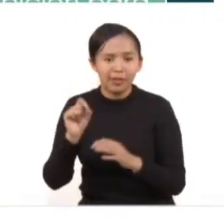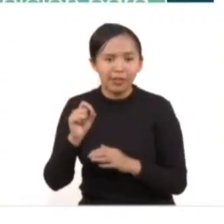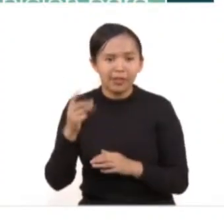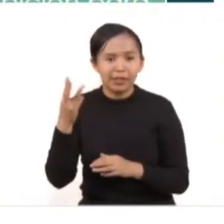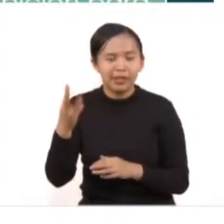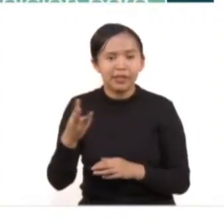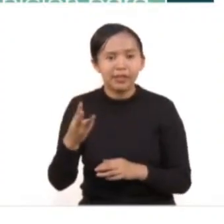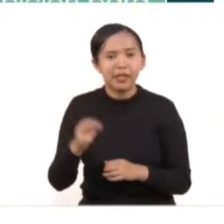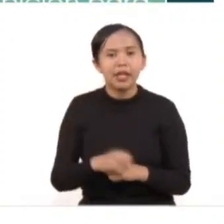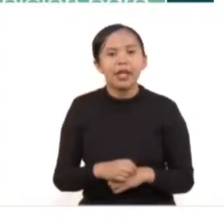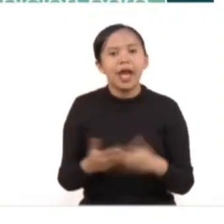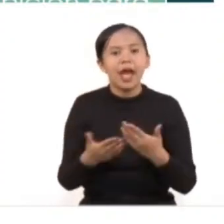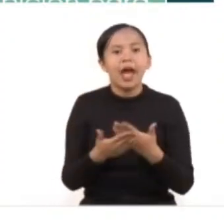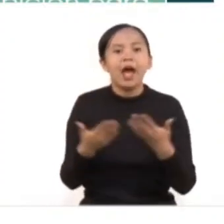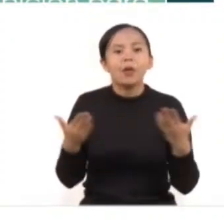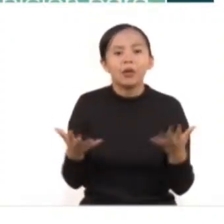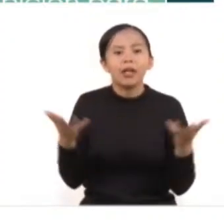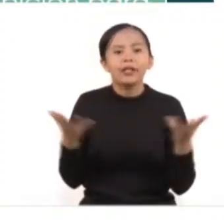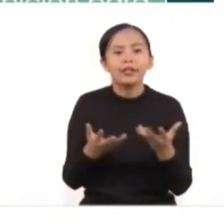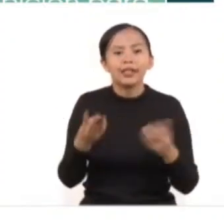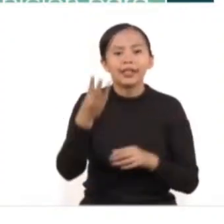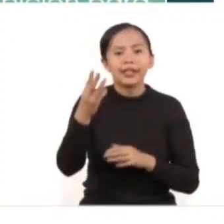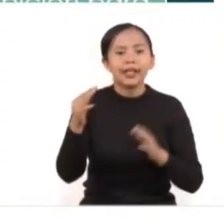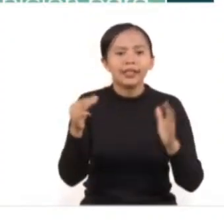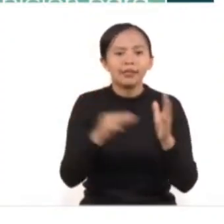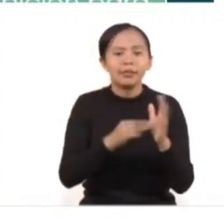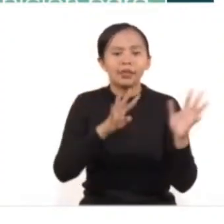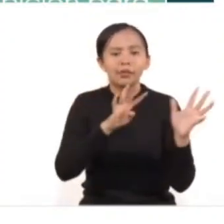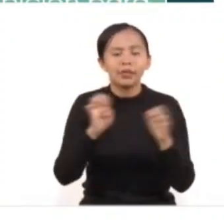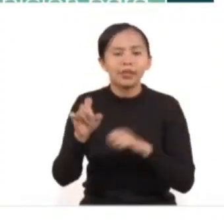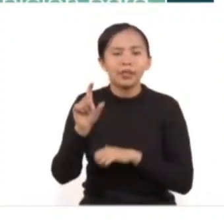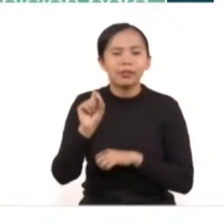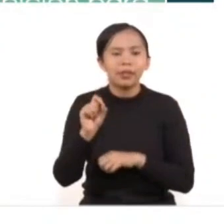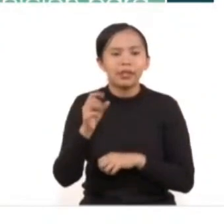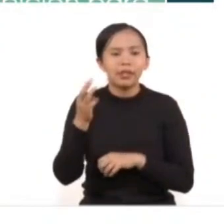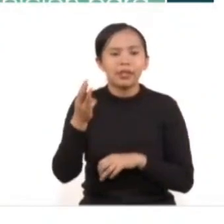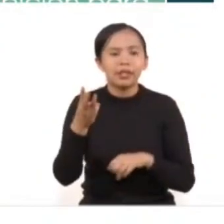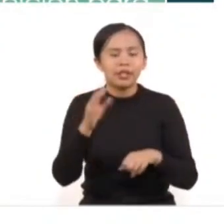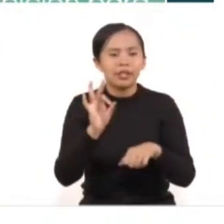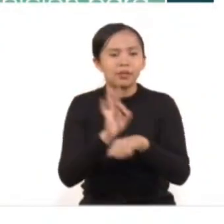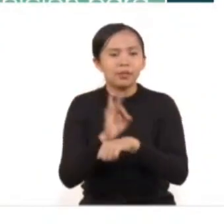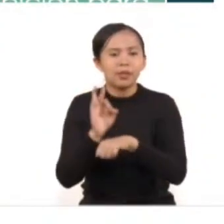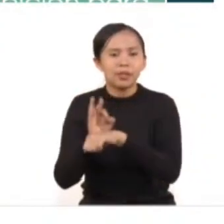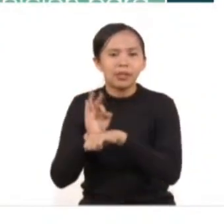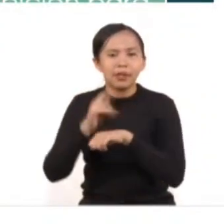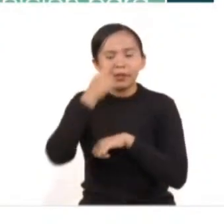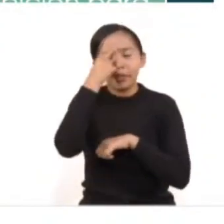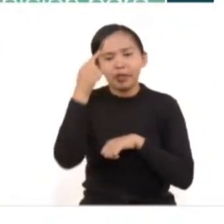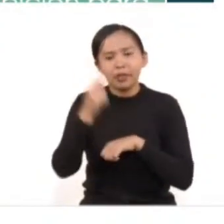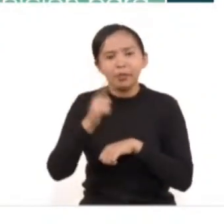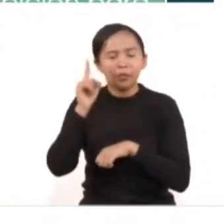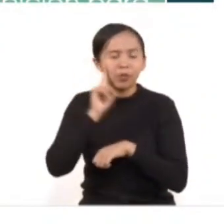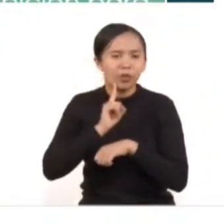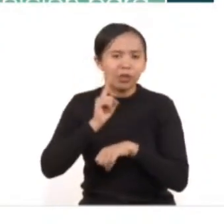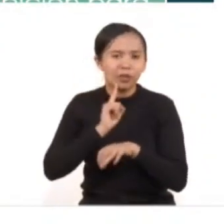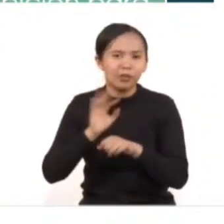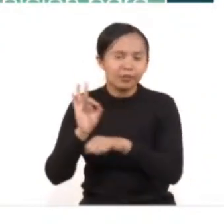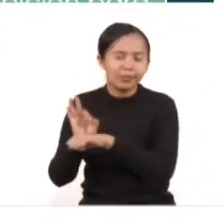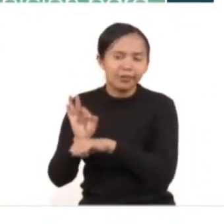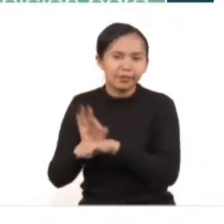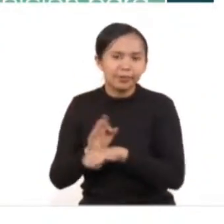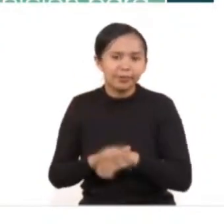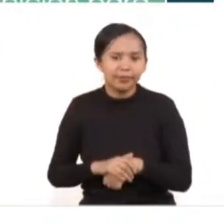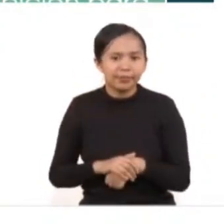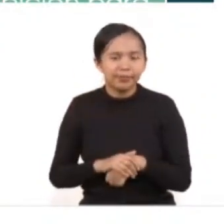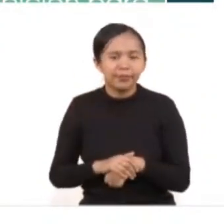923 medidas de protección contempladas en la Ley de Acceso a las Mujeres a una Vida Libre de Violencia de la Ciudad de México.